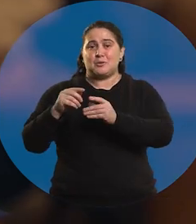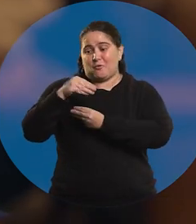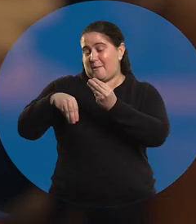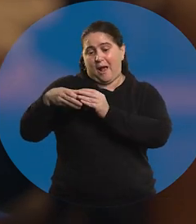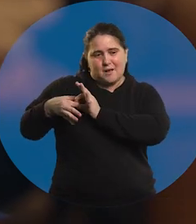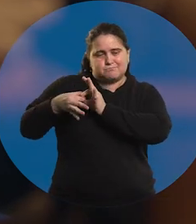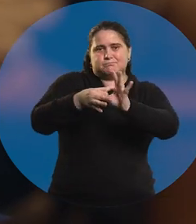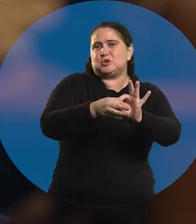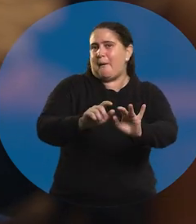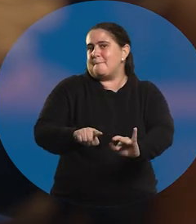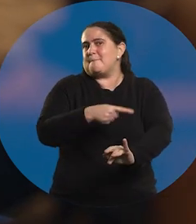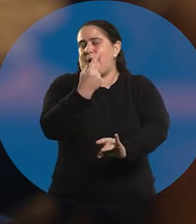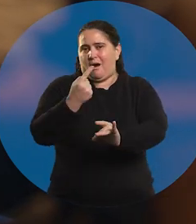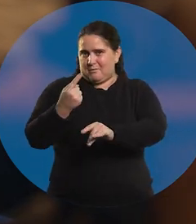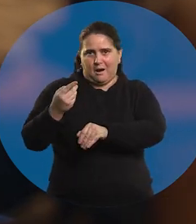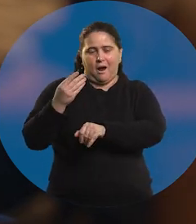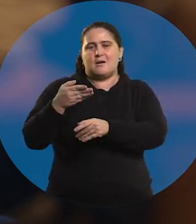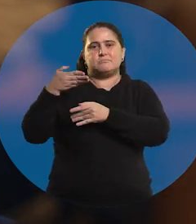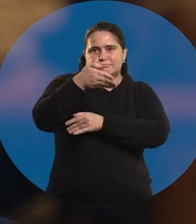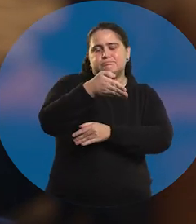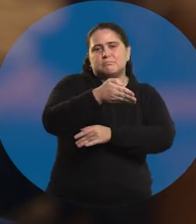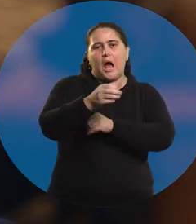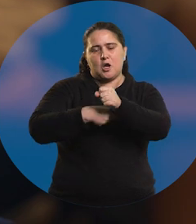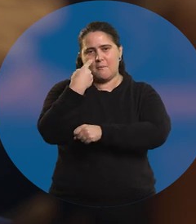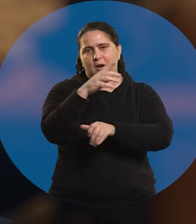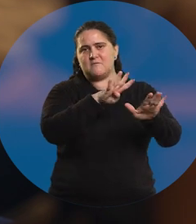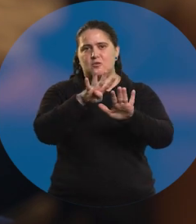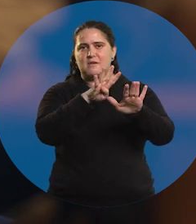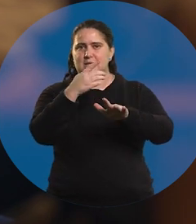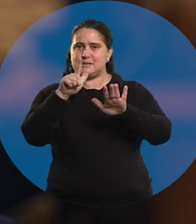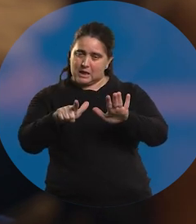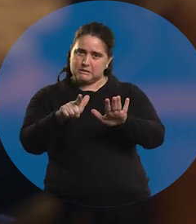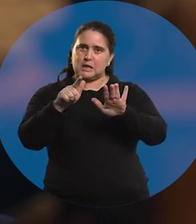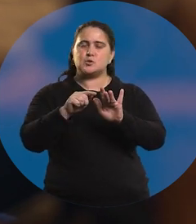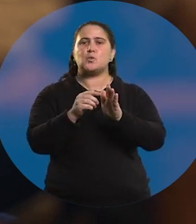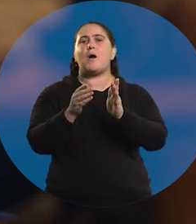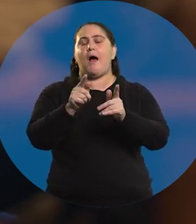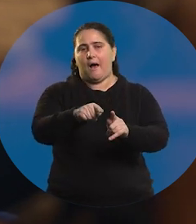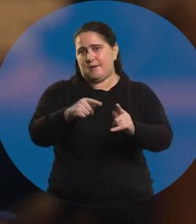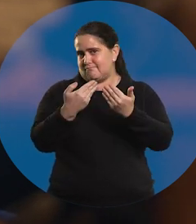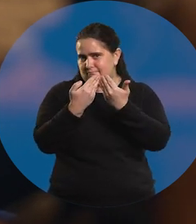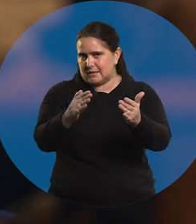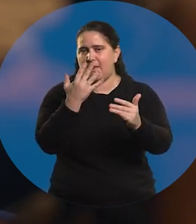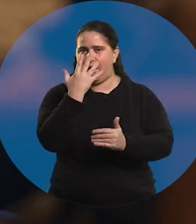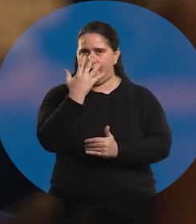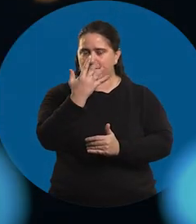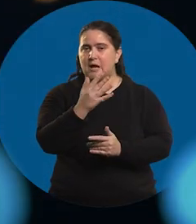Y bueno, llegué por mi familia, fue las primeras armas ahí en el 97, que salió en una revista.